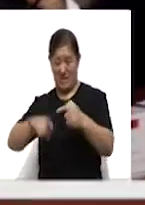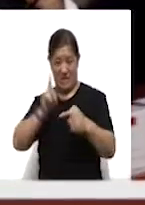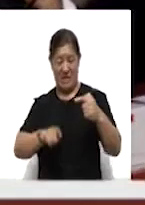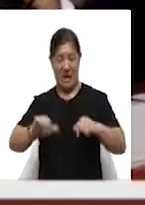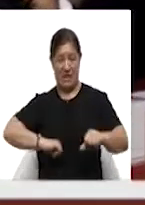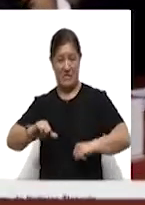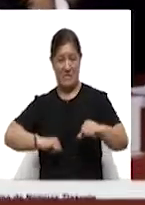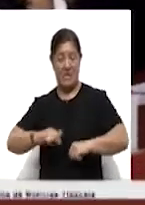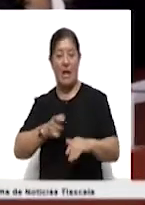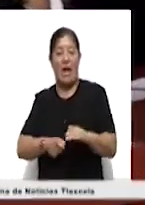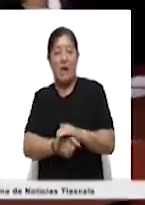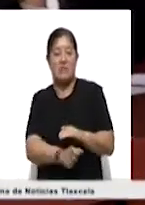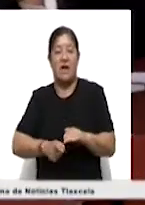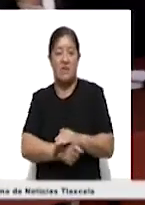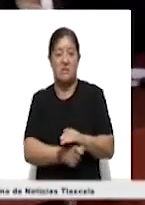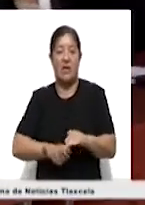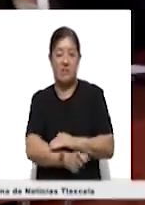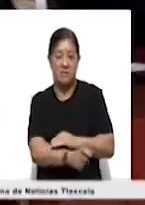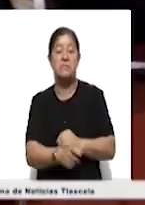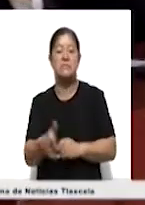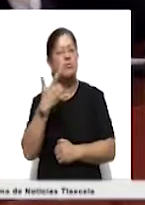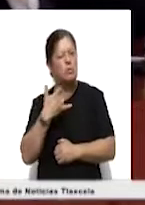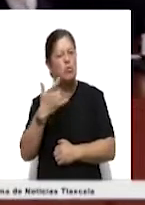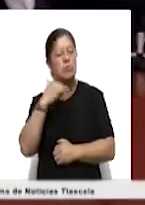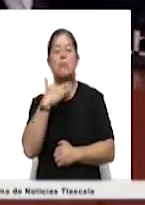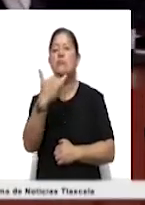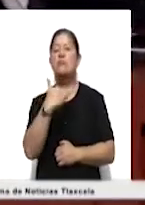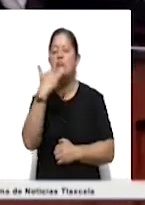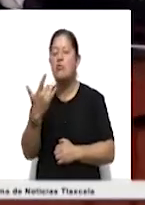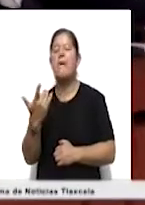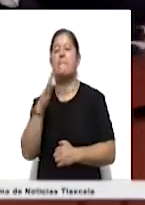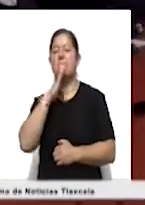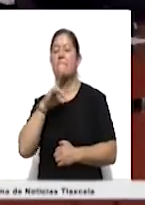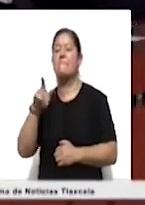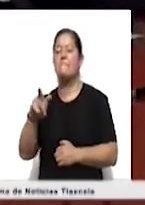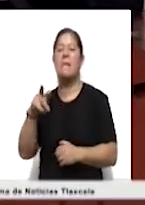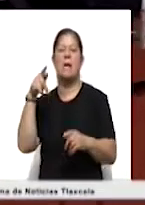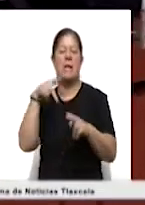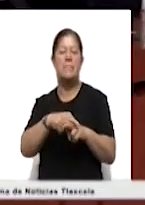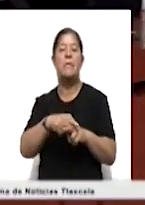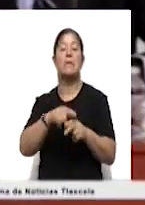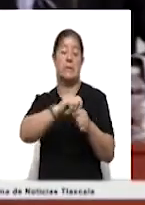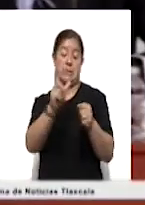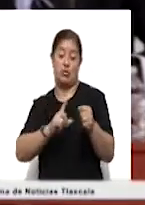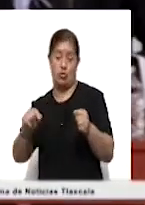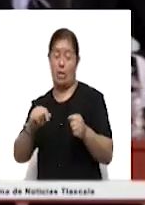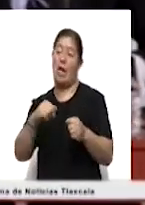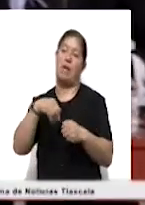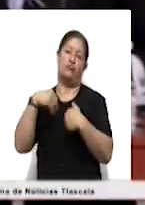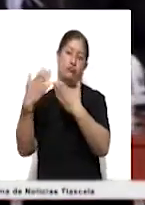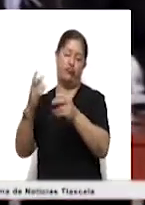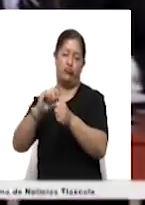conocidas como lavado de dinero en la lucha contra la corrupción y el crimen nacional y transnacional. Dijo que el convenio que se suscribió